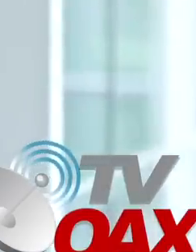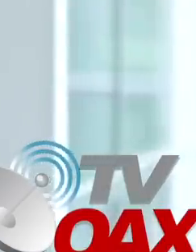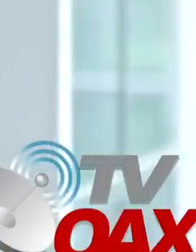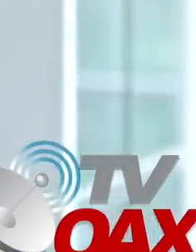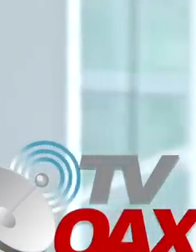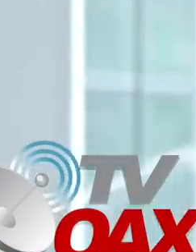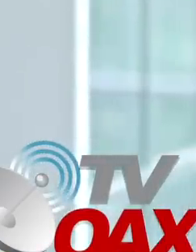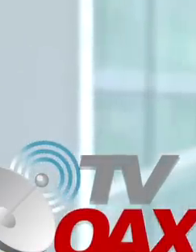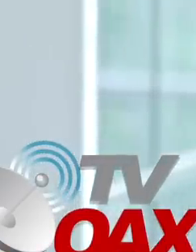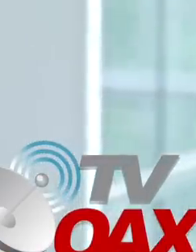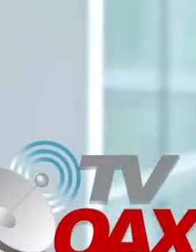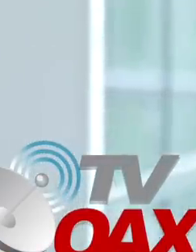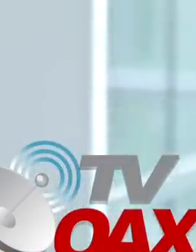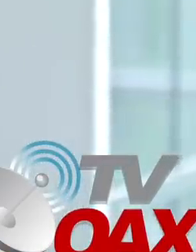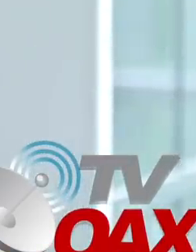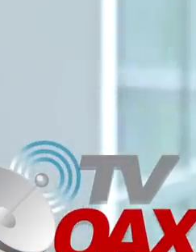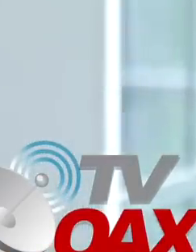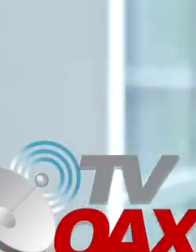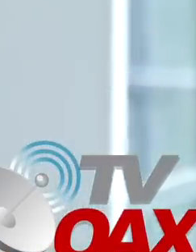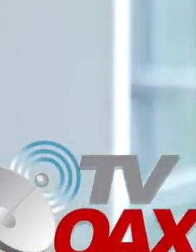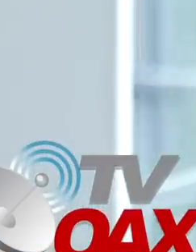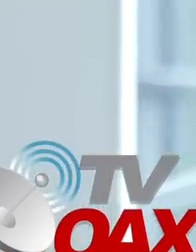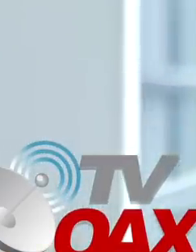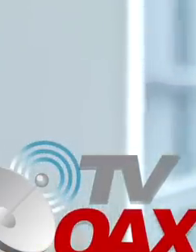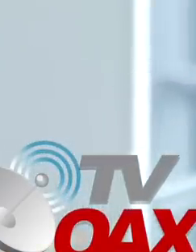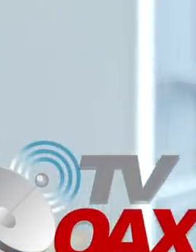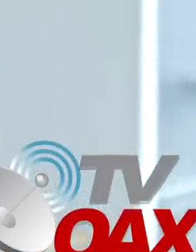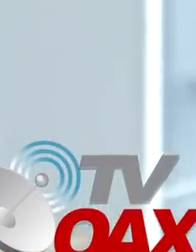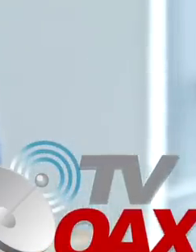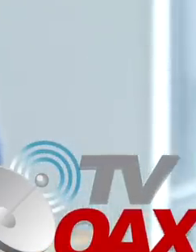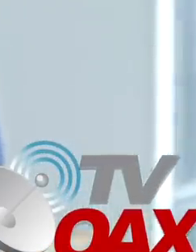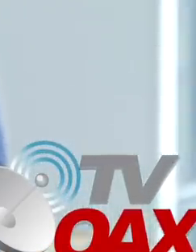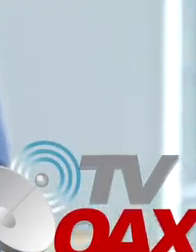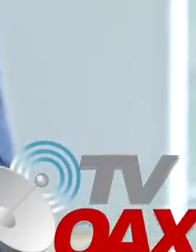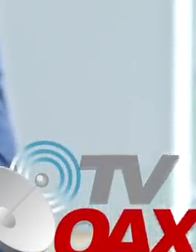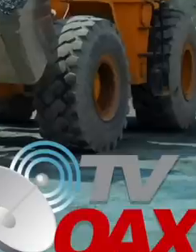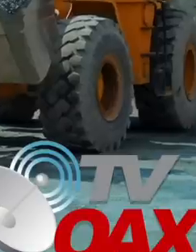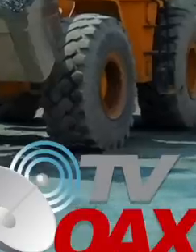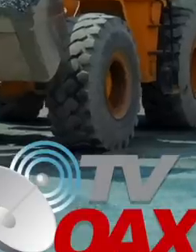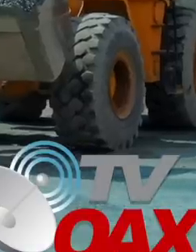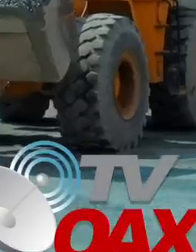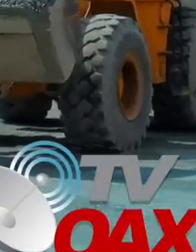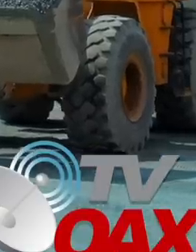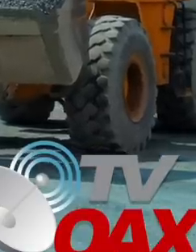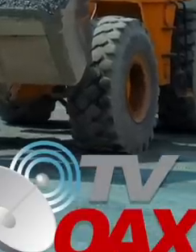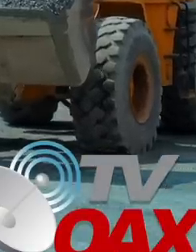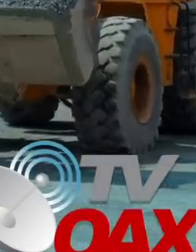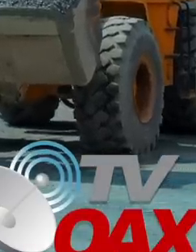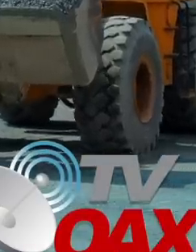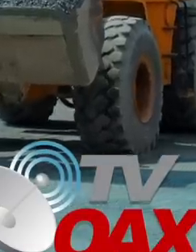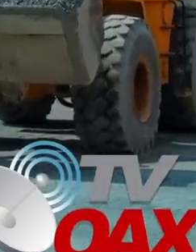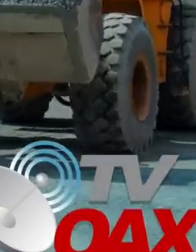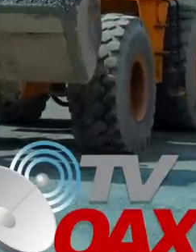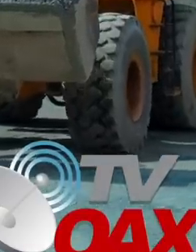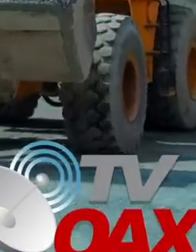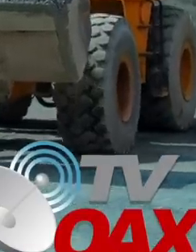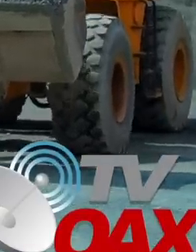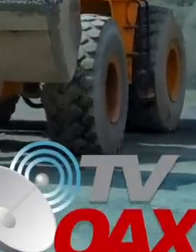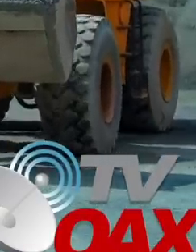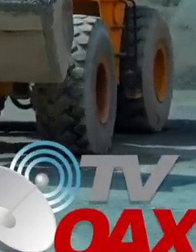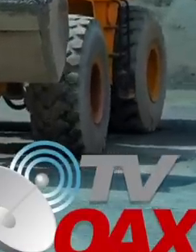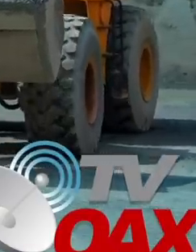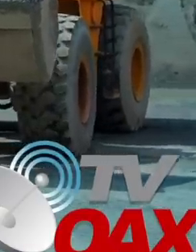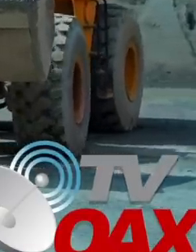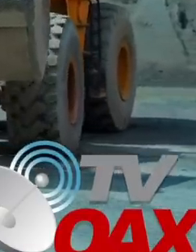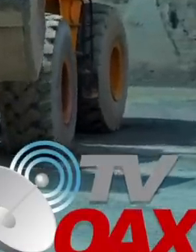que acepten las propuestas que pone sobre la mesa, de lo contrario, procederá a tomar medidas mucho más